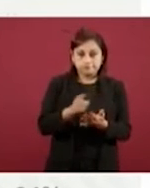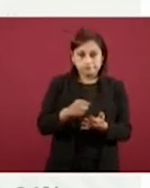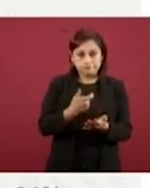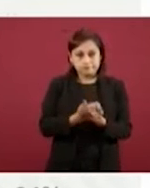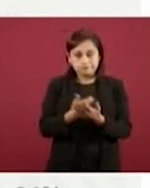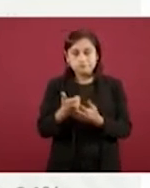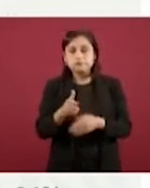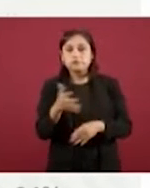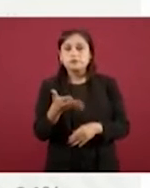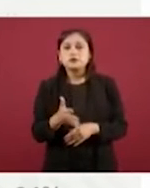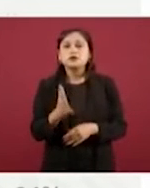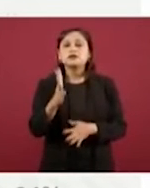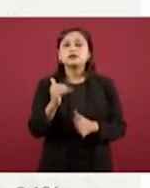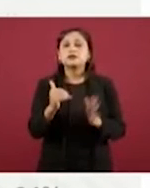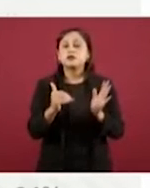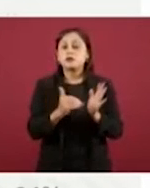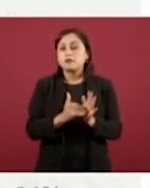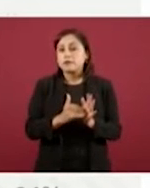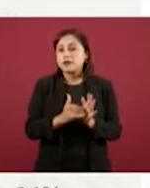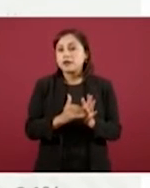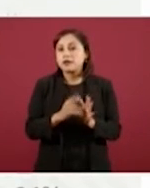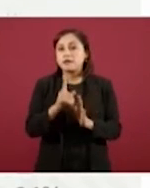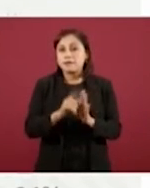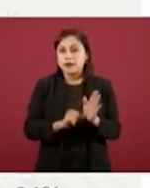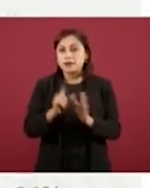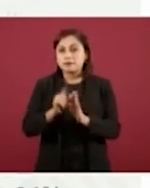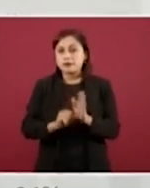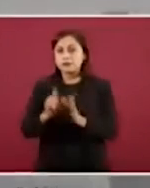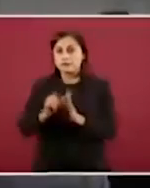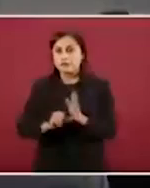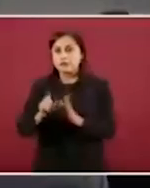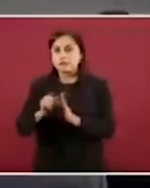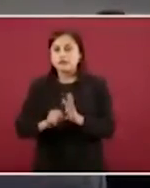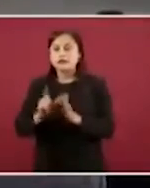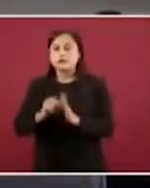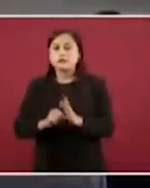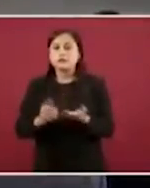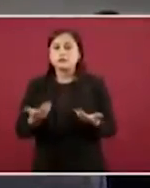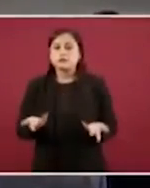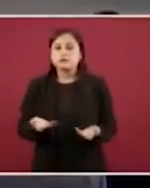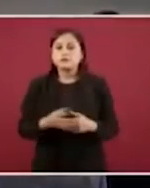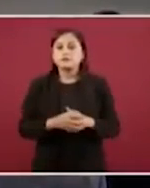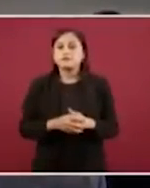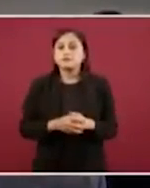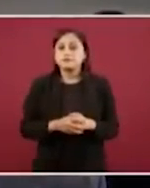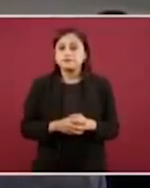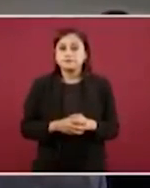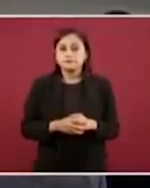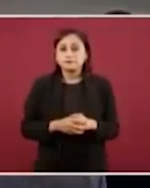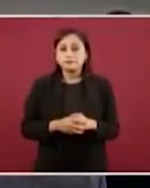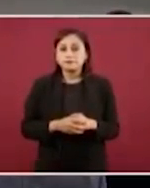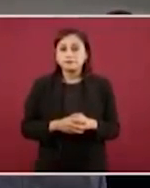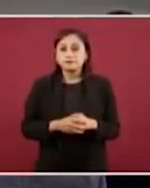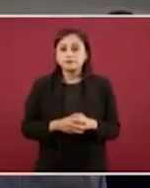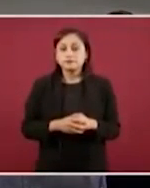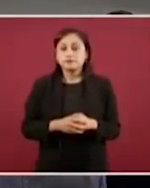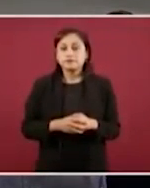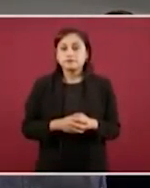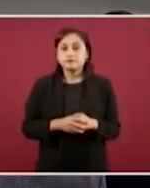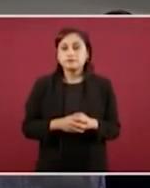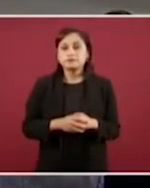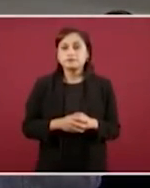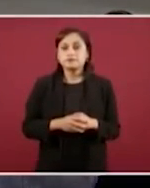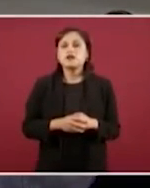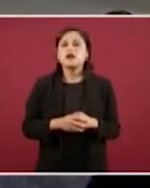salario de cinco mil pesos mensuales y se han ido presentando cada vez